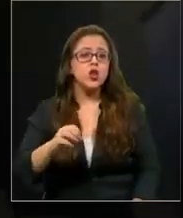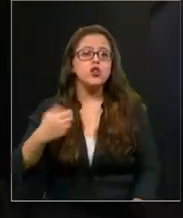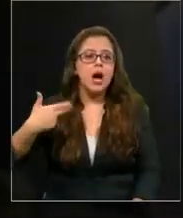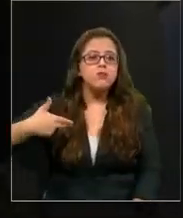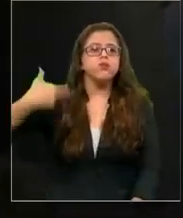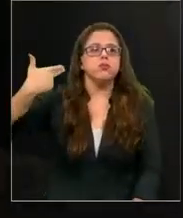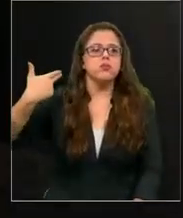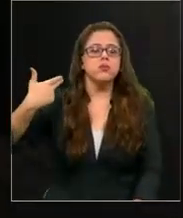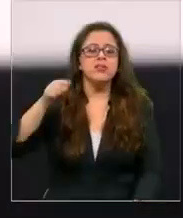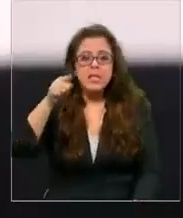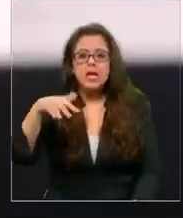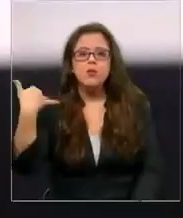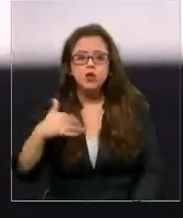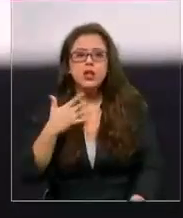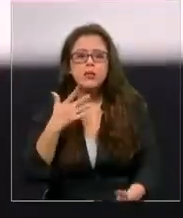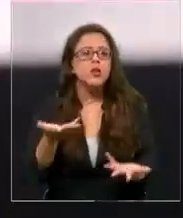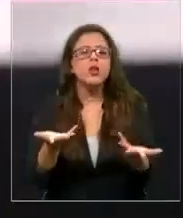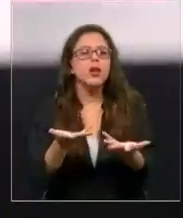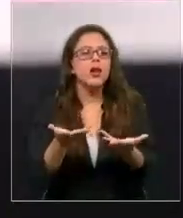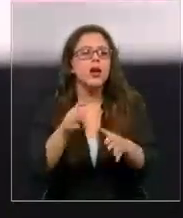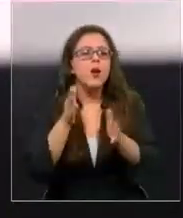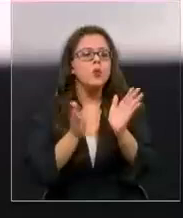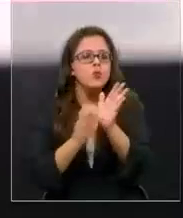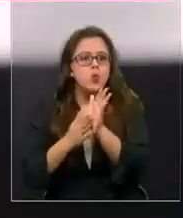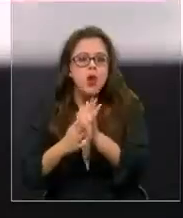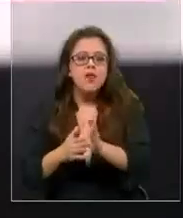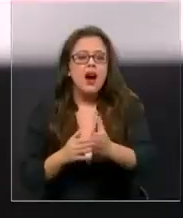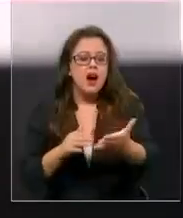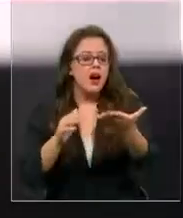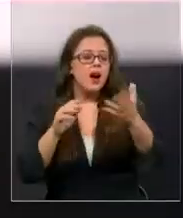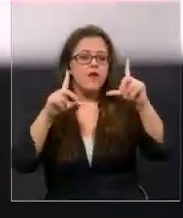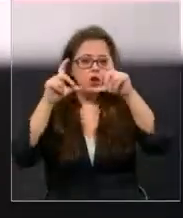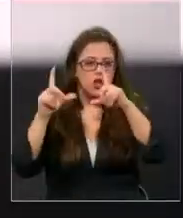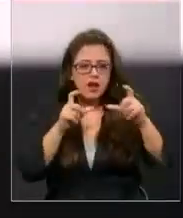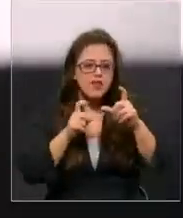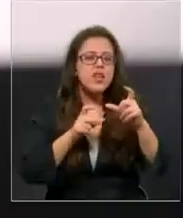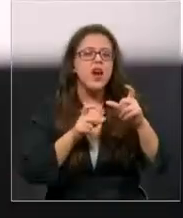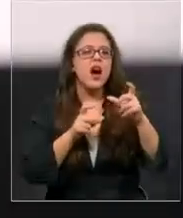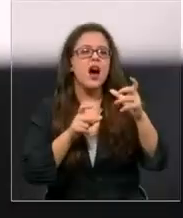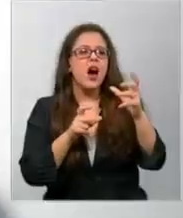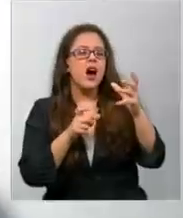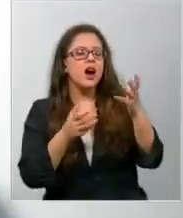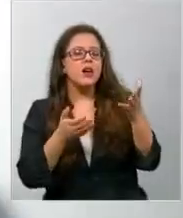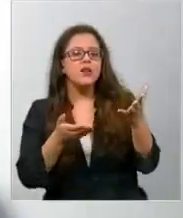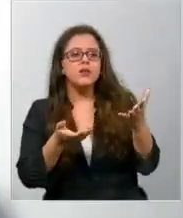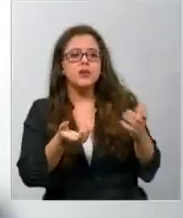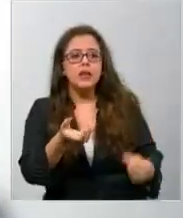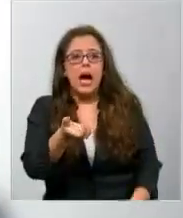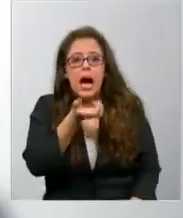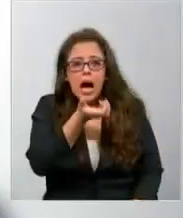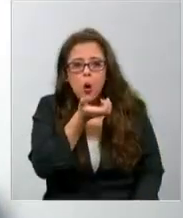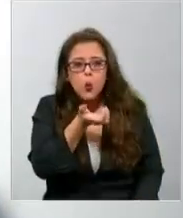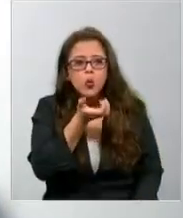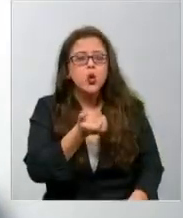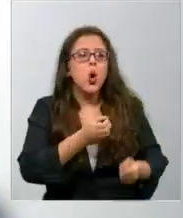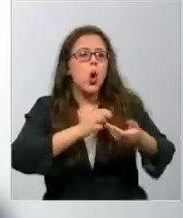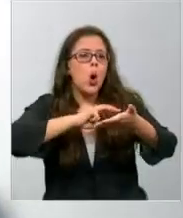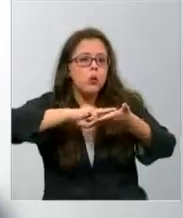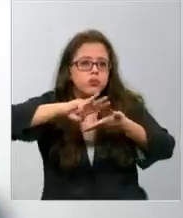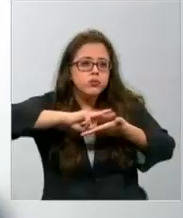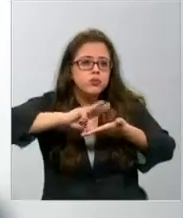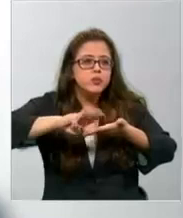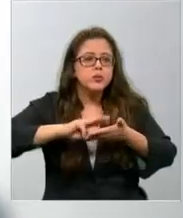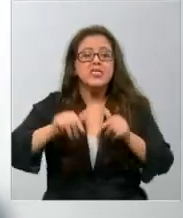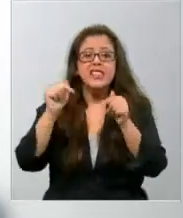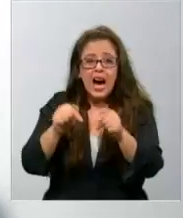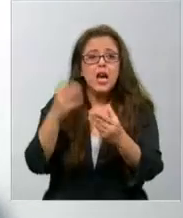material fotográfico, habían audios, habían mensajes de texto. El contenido celular que se encontró en el vehículo Volkswagen estaba en la carpeta